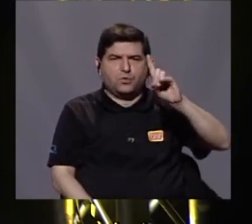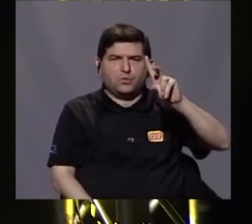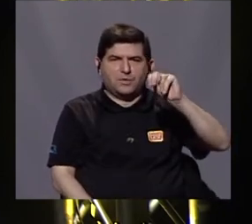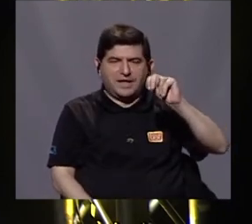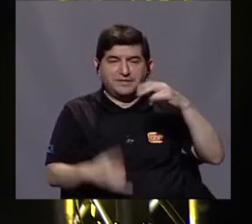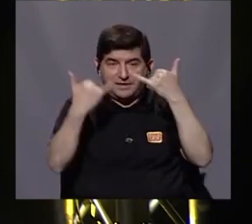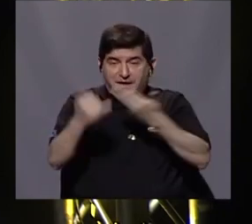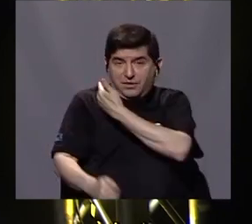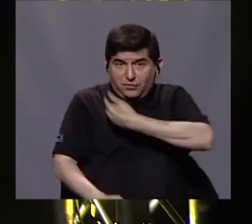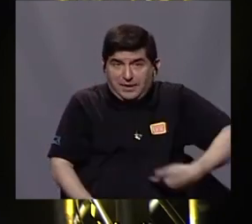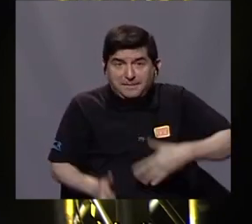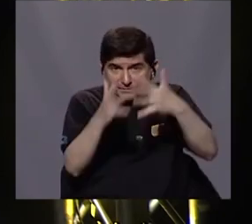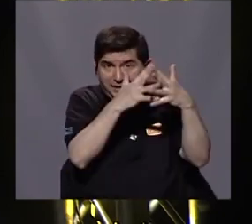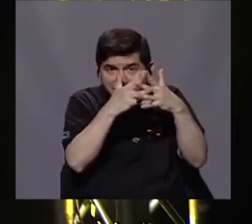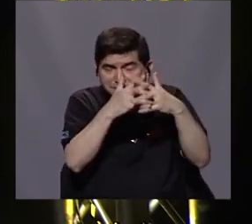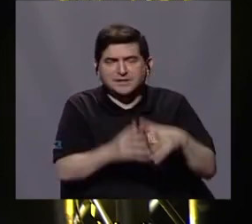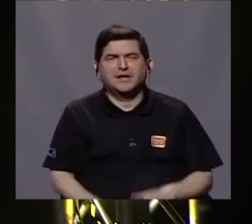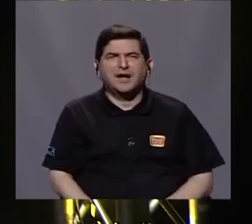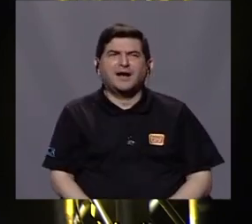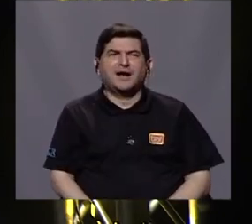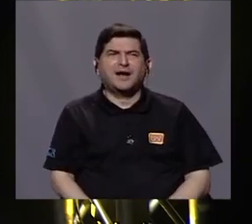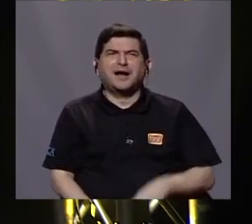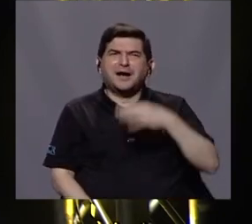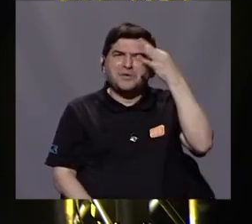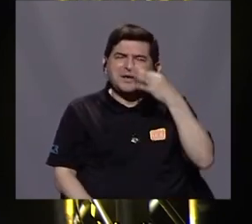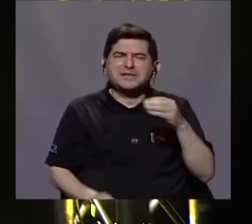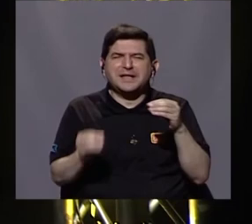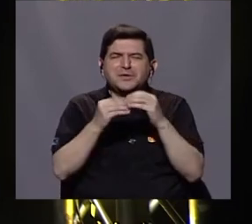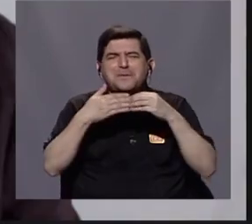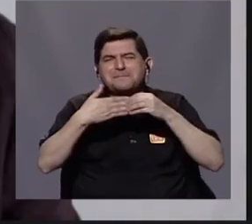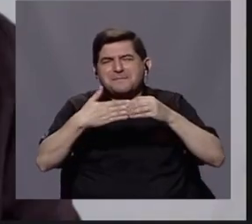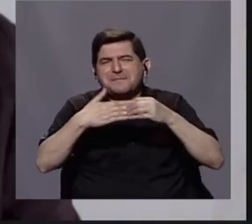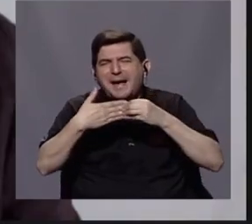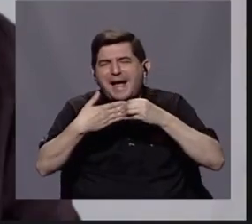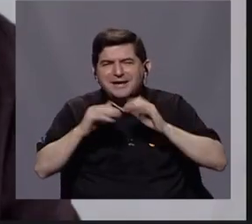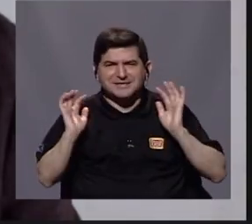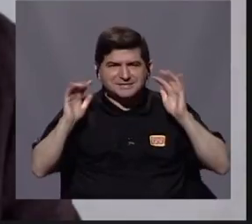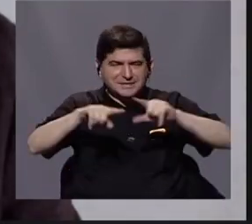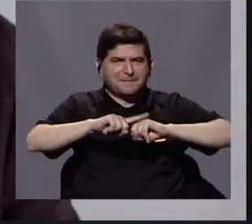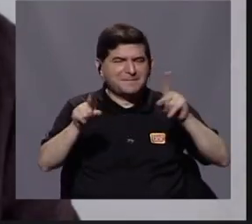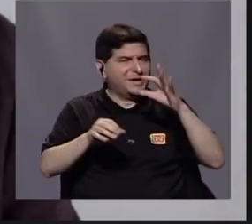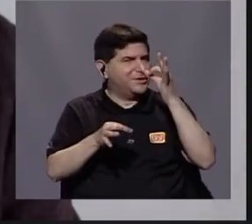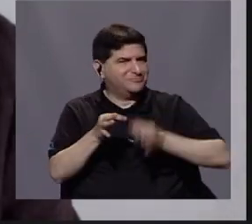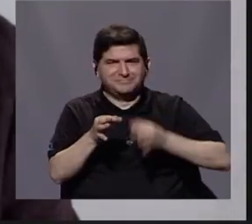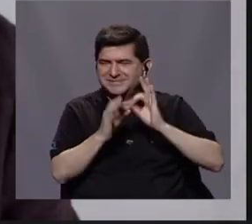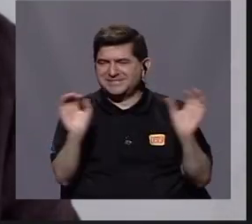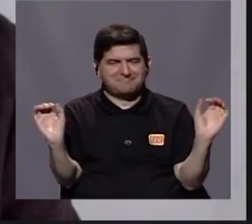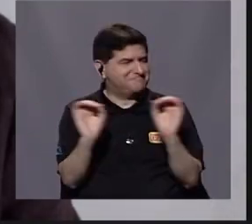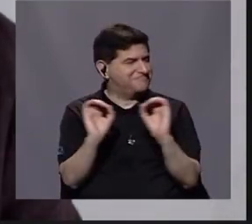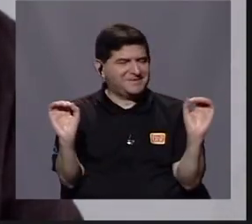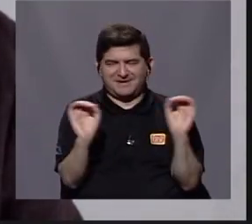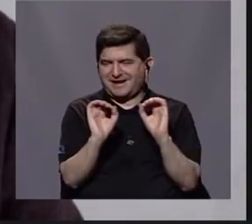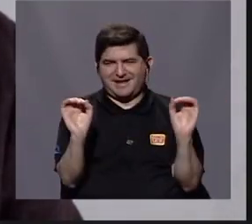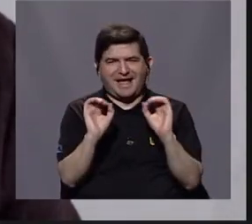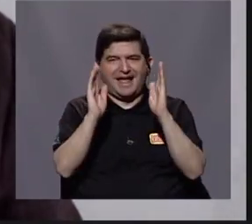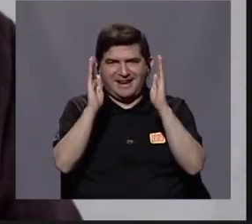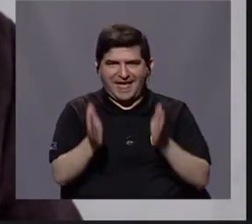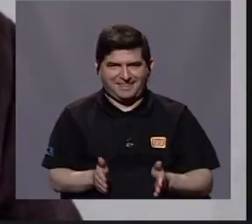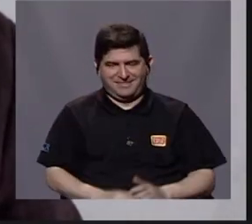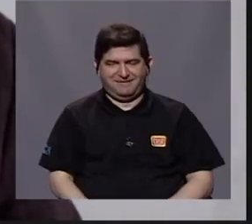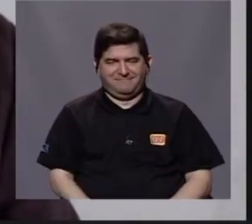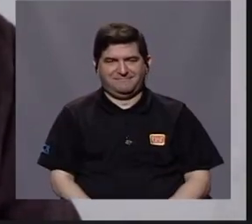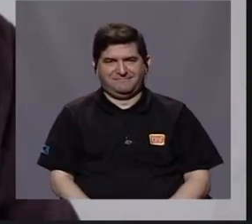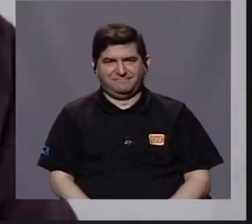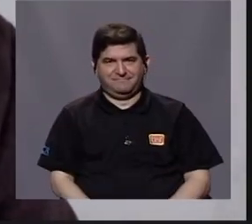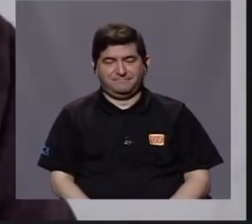Bueno, hay una posición más flexible respecto al proceso migratorio, pero no le simplifica absolutamente a nadie. Es decir, por